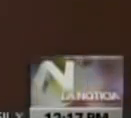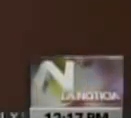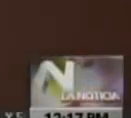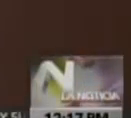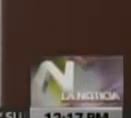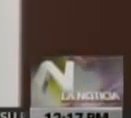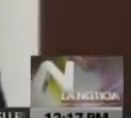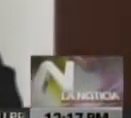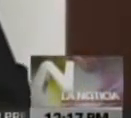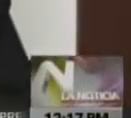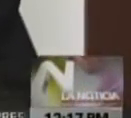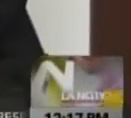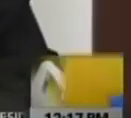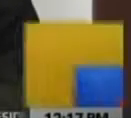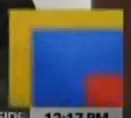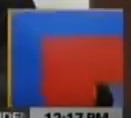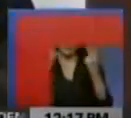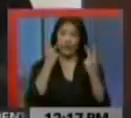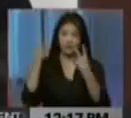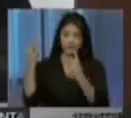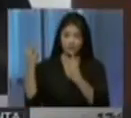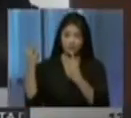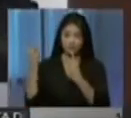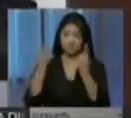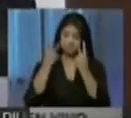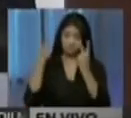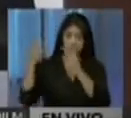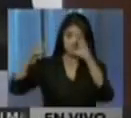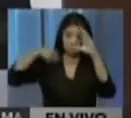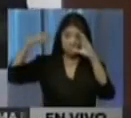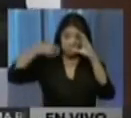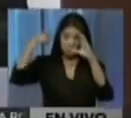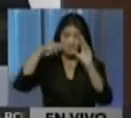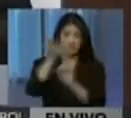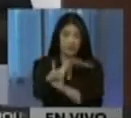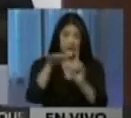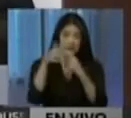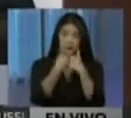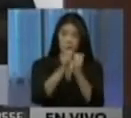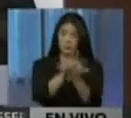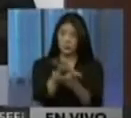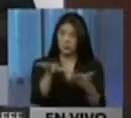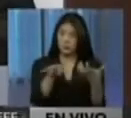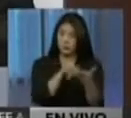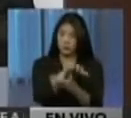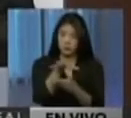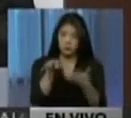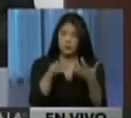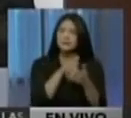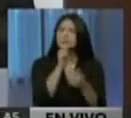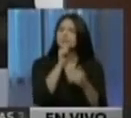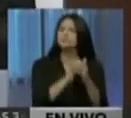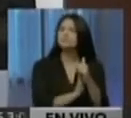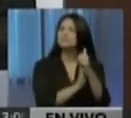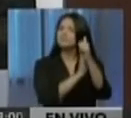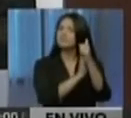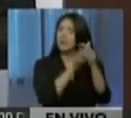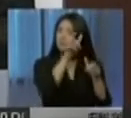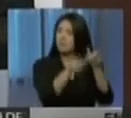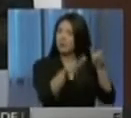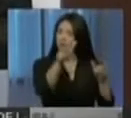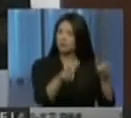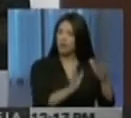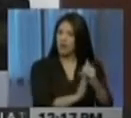Como pudieron apreciar durante estos hechos violentos encabezados por actores